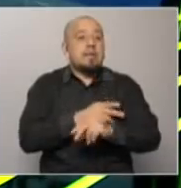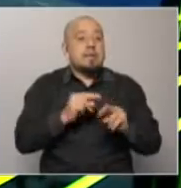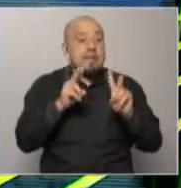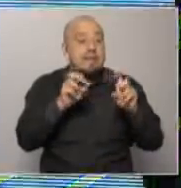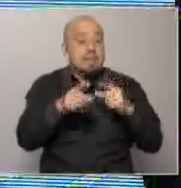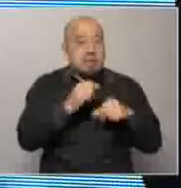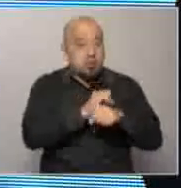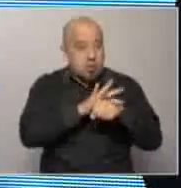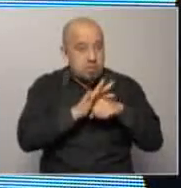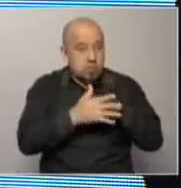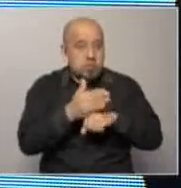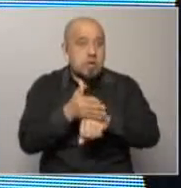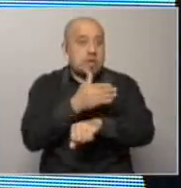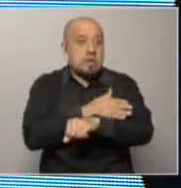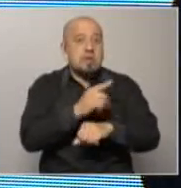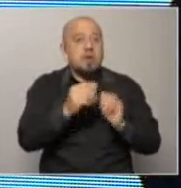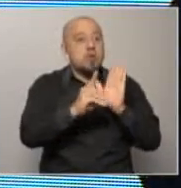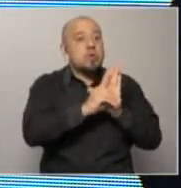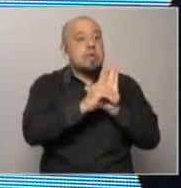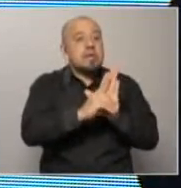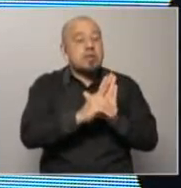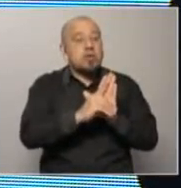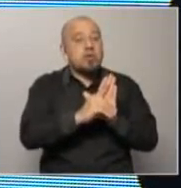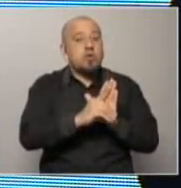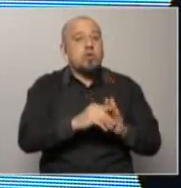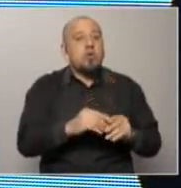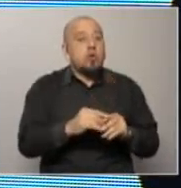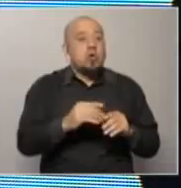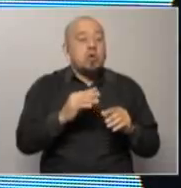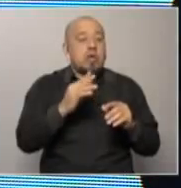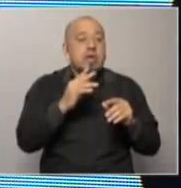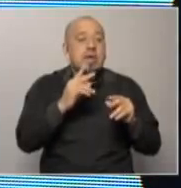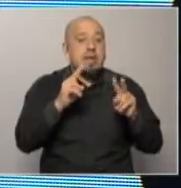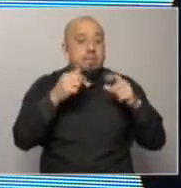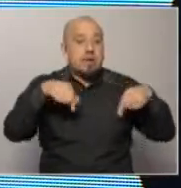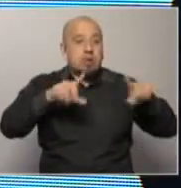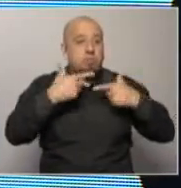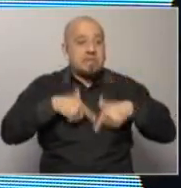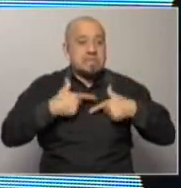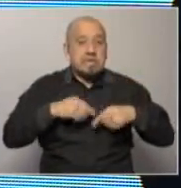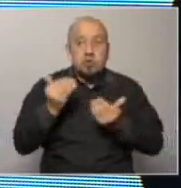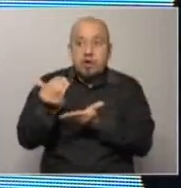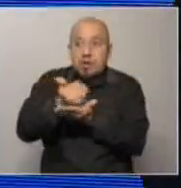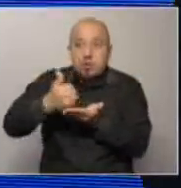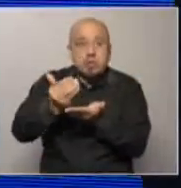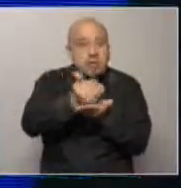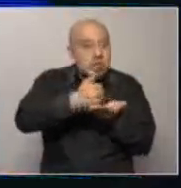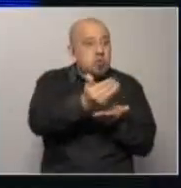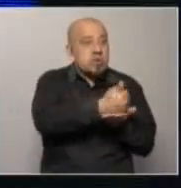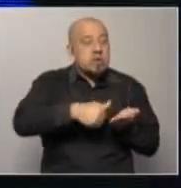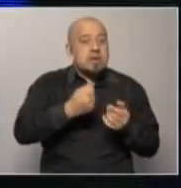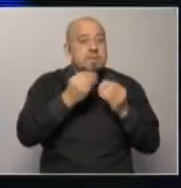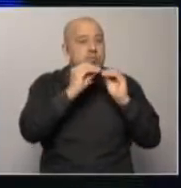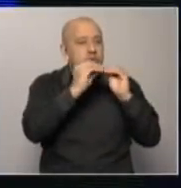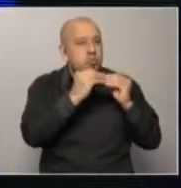estado de emergencia sanitaria, se emitió un decreto donde hubo un recorte parejo y generalizado para los ministerios, pero el presupuesto arranca en el artículo